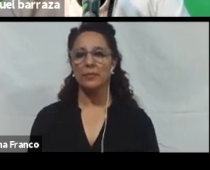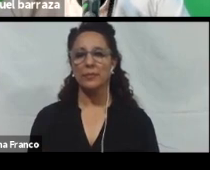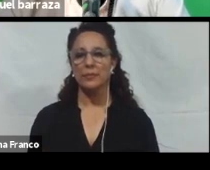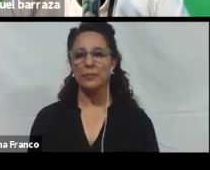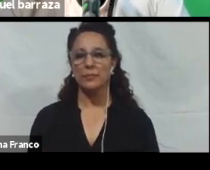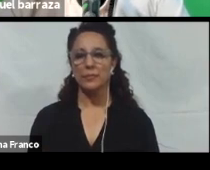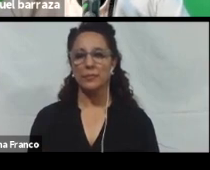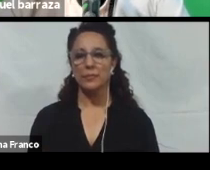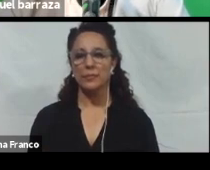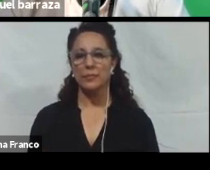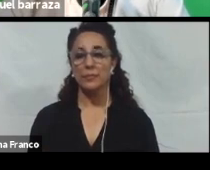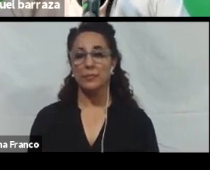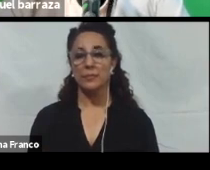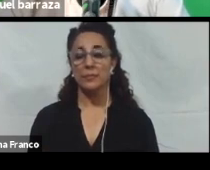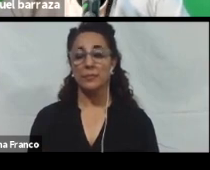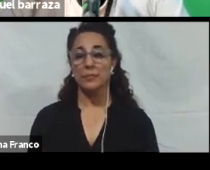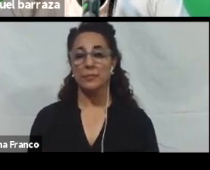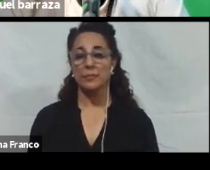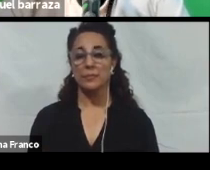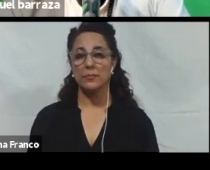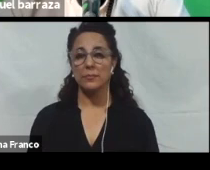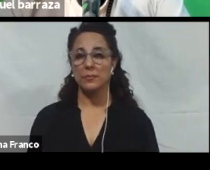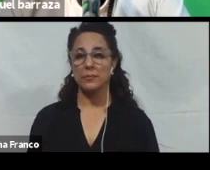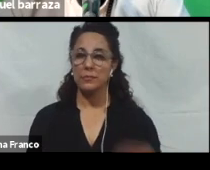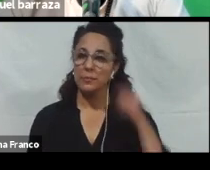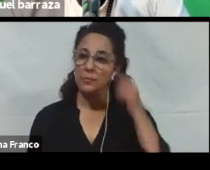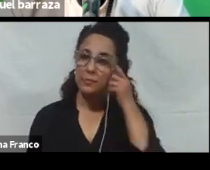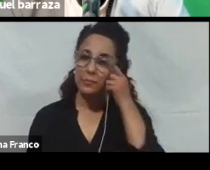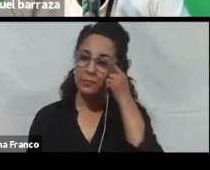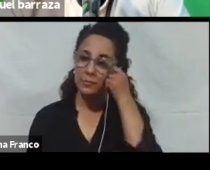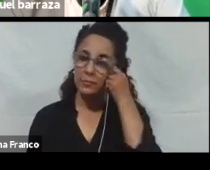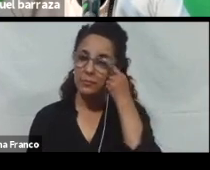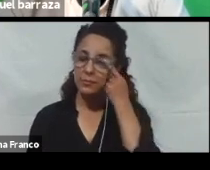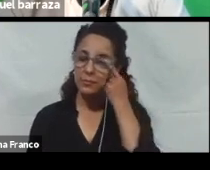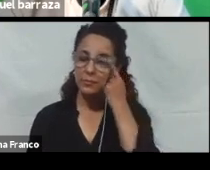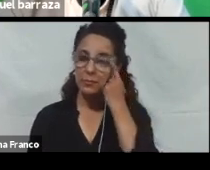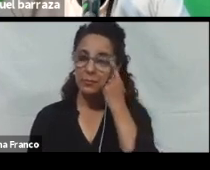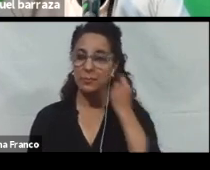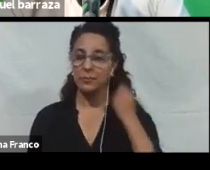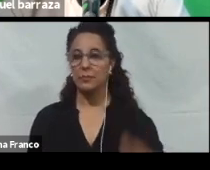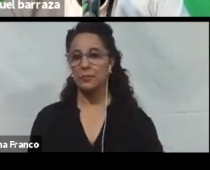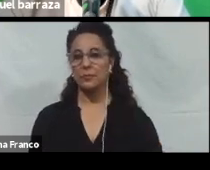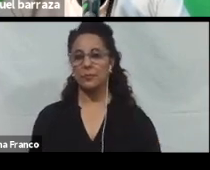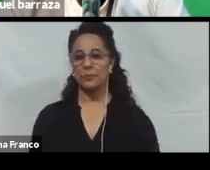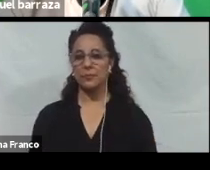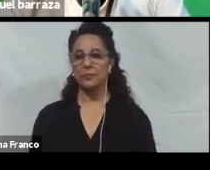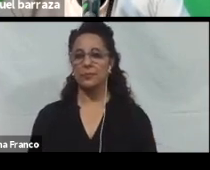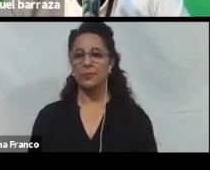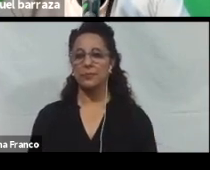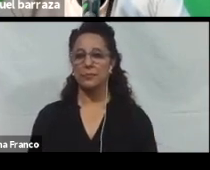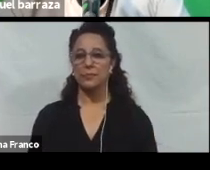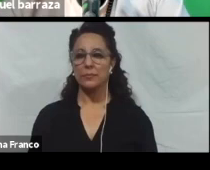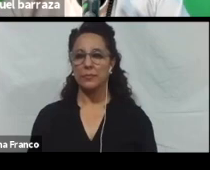sí. Puedes chequear. En cualquier tipo de. De imagen. Es la validación. Tenés. Validadores. Tanto